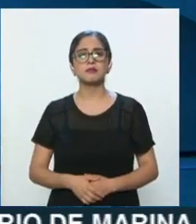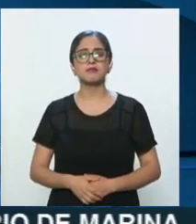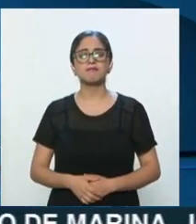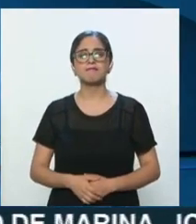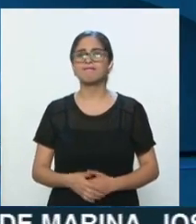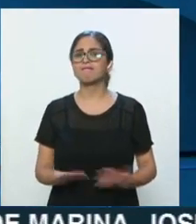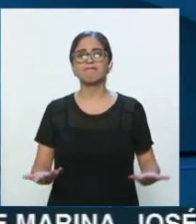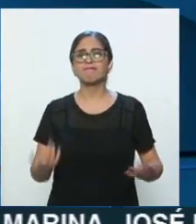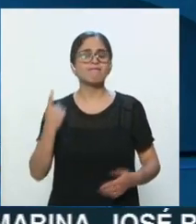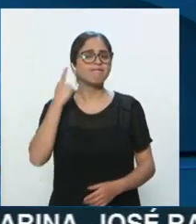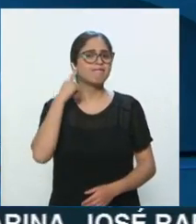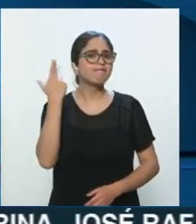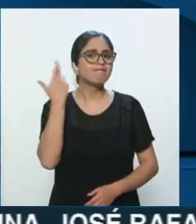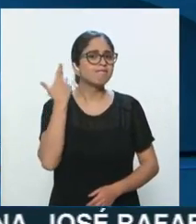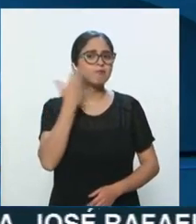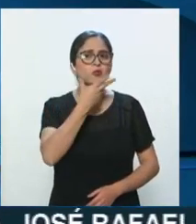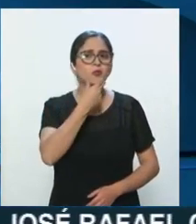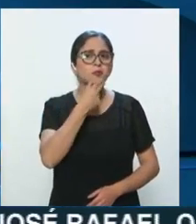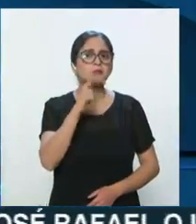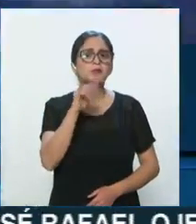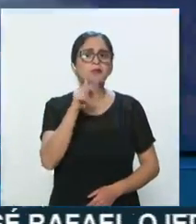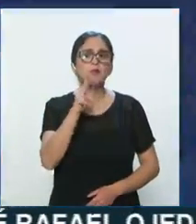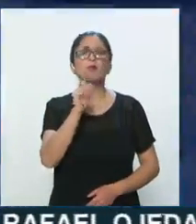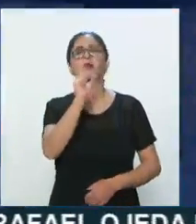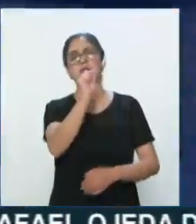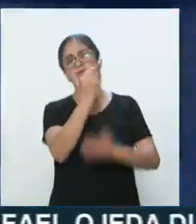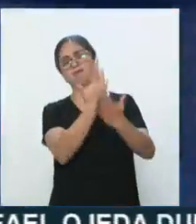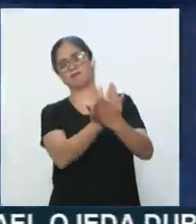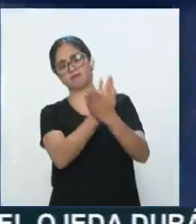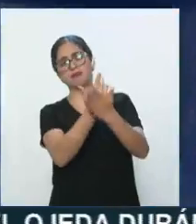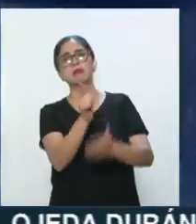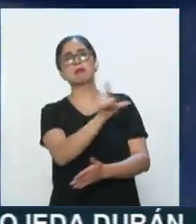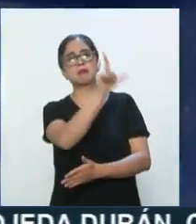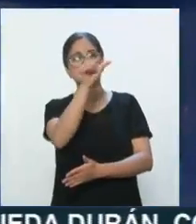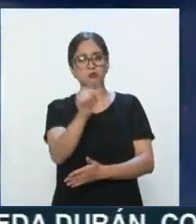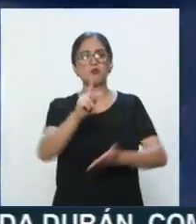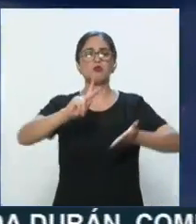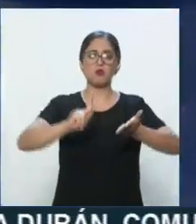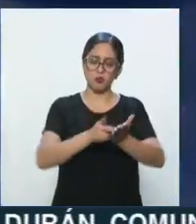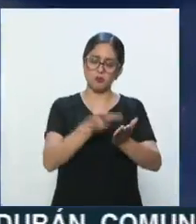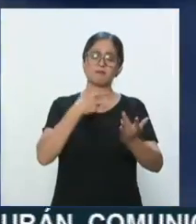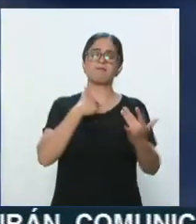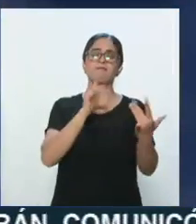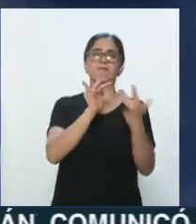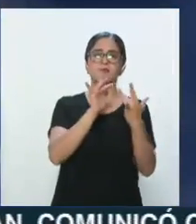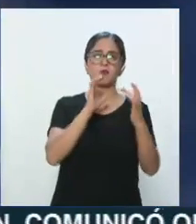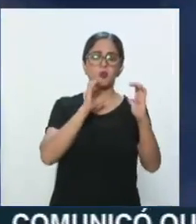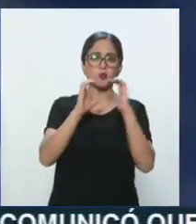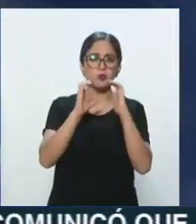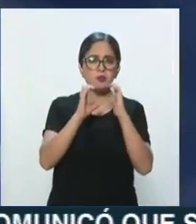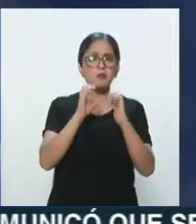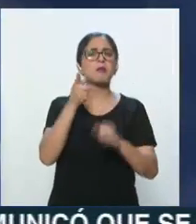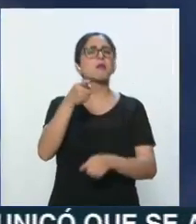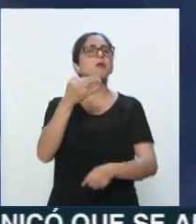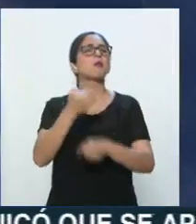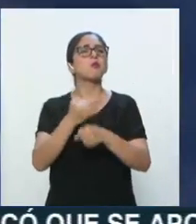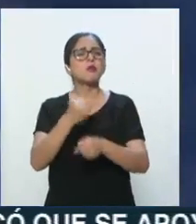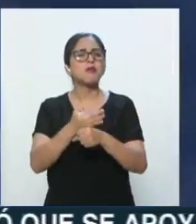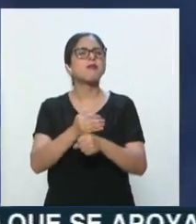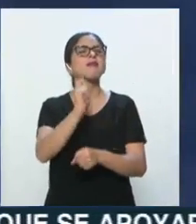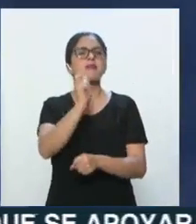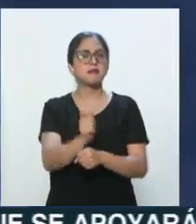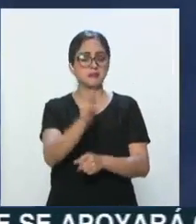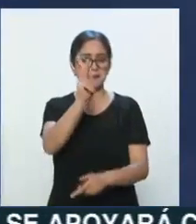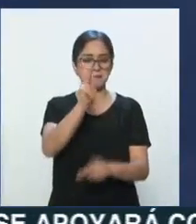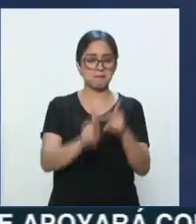No me escucha Víctor Ronquillo. Vamos a intentar establecer comunicación más adelante con él. Mientras tanto, nos vamos a